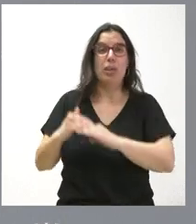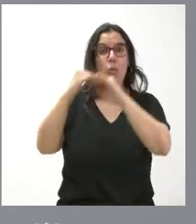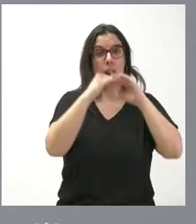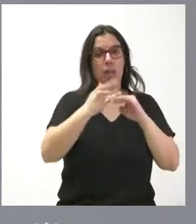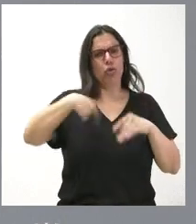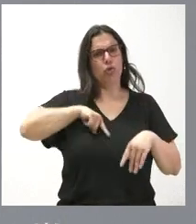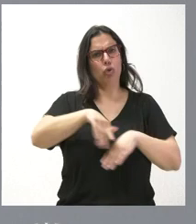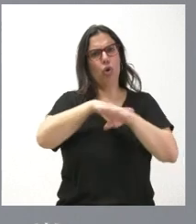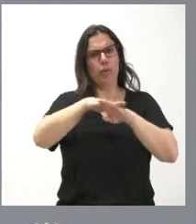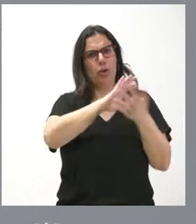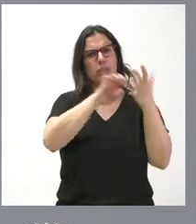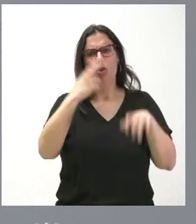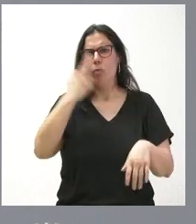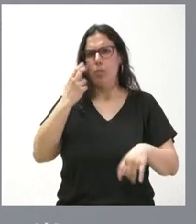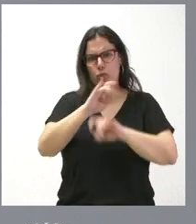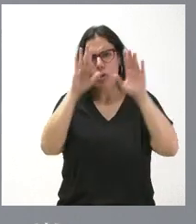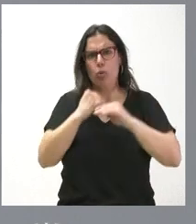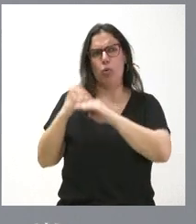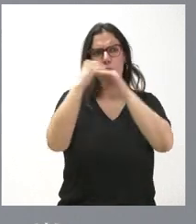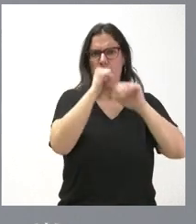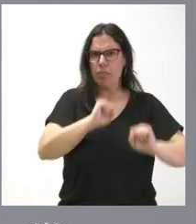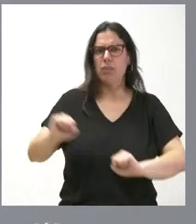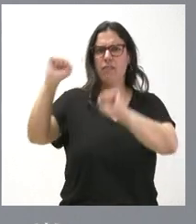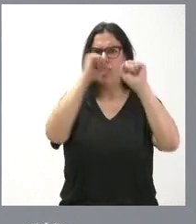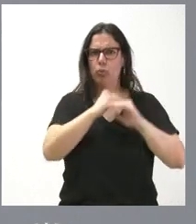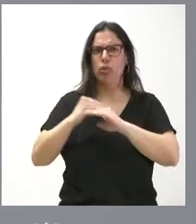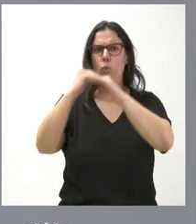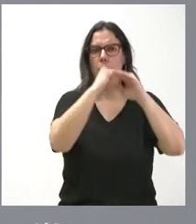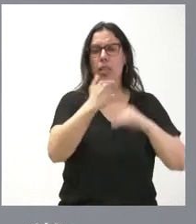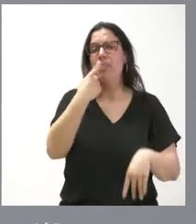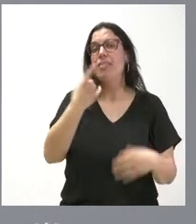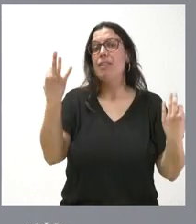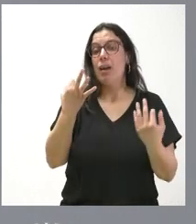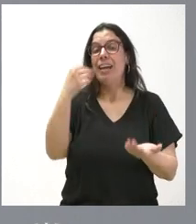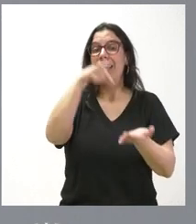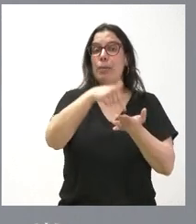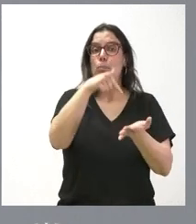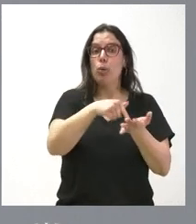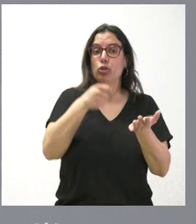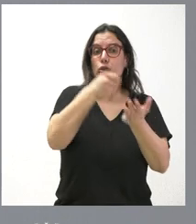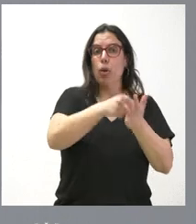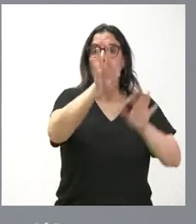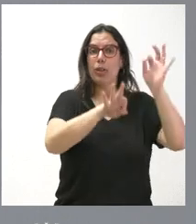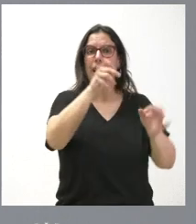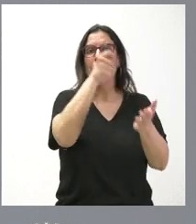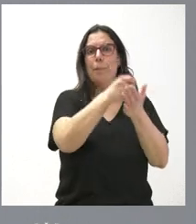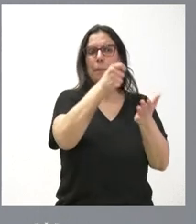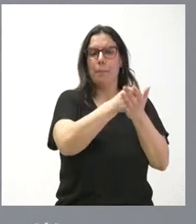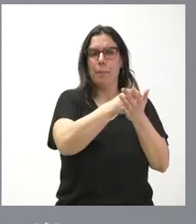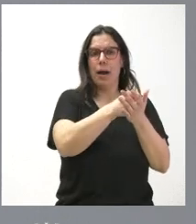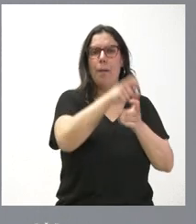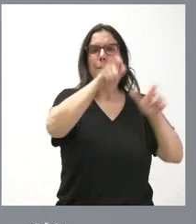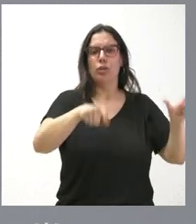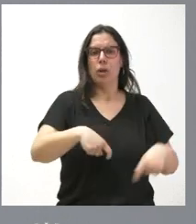es un Gobierno claramente comprometido con la igualdad, lo que decimos es que los impuestos los pagan las personas, los impuestos los pagan los